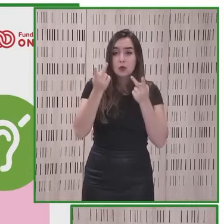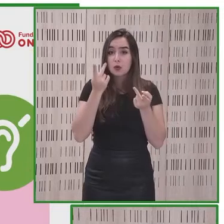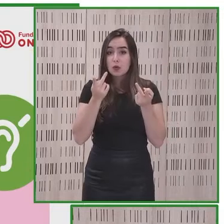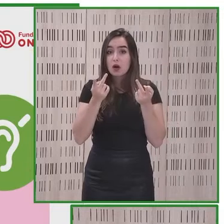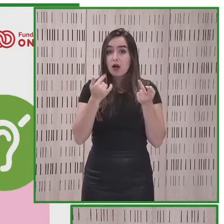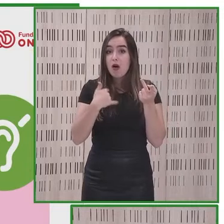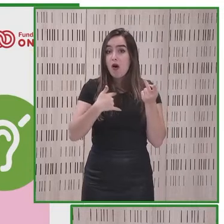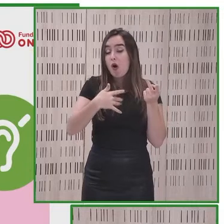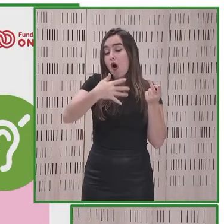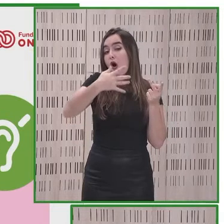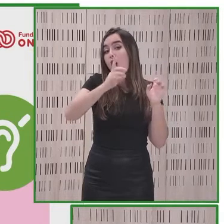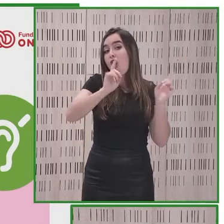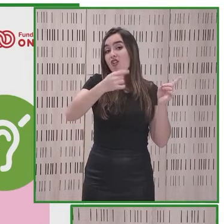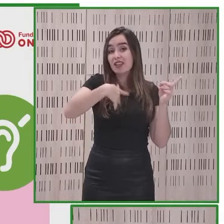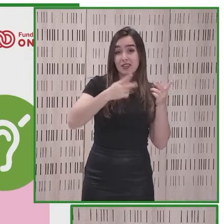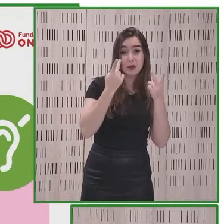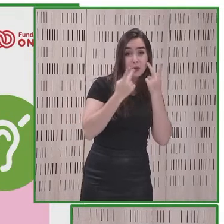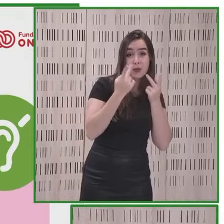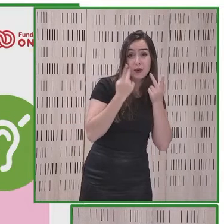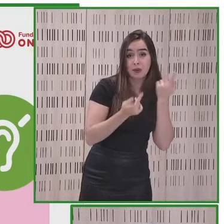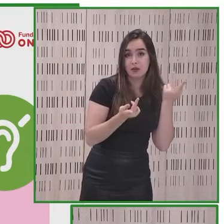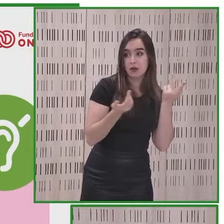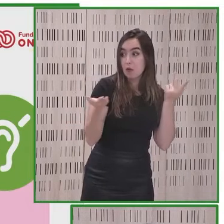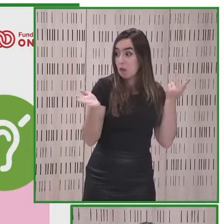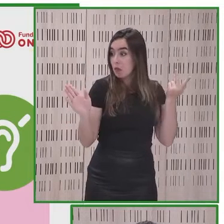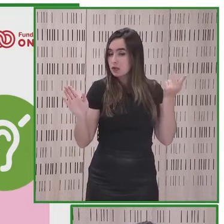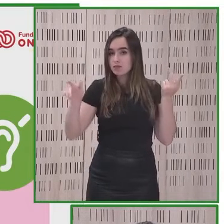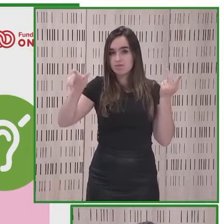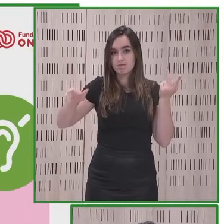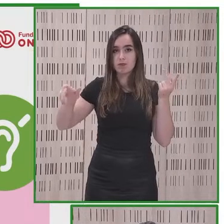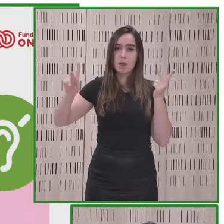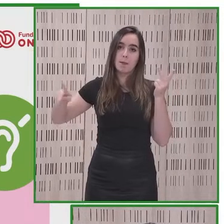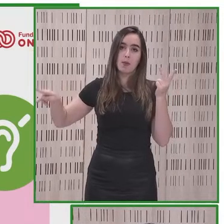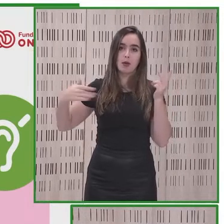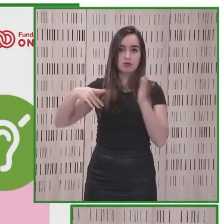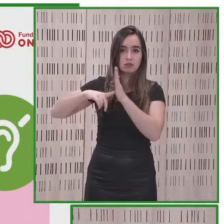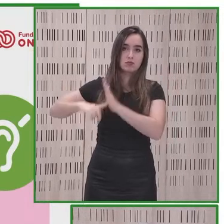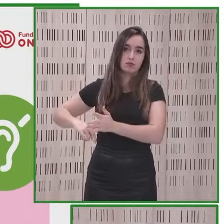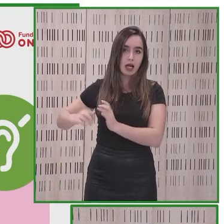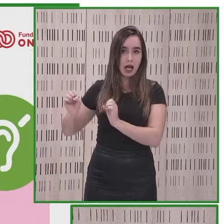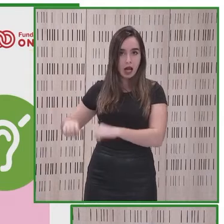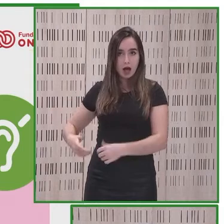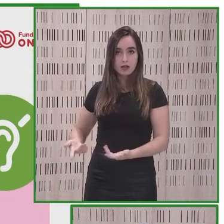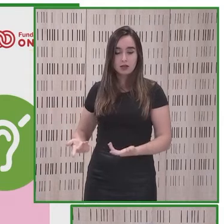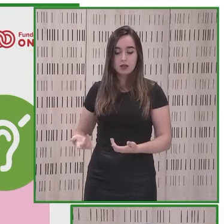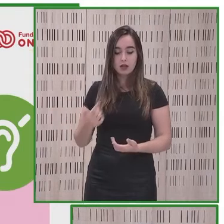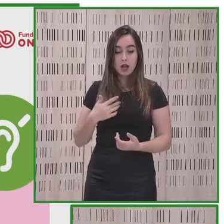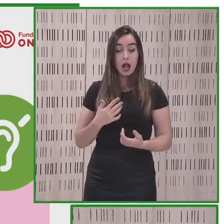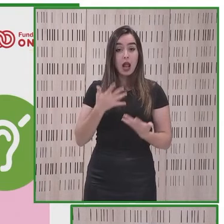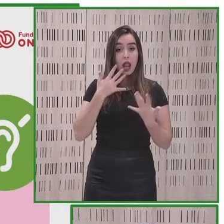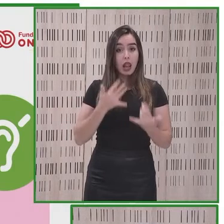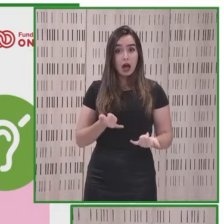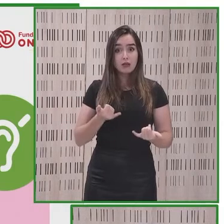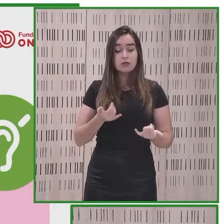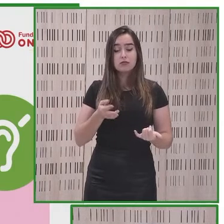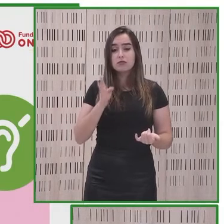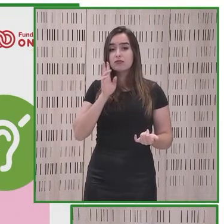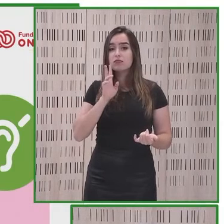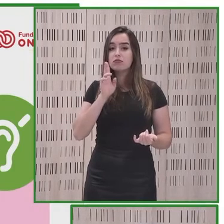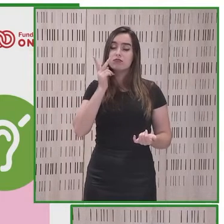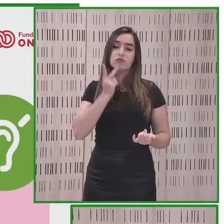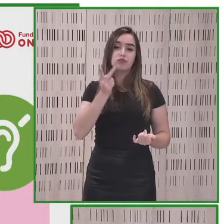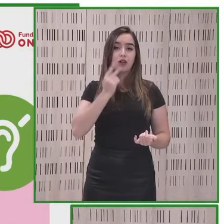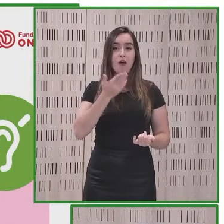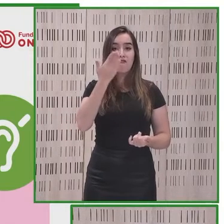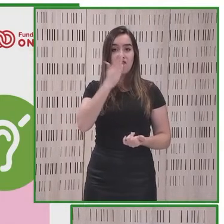multimodal nos van a dejar completamente excluidos eso ya lo estamos viendo como Facebook ha llegado a